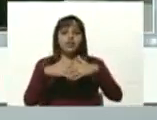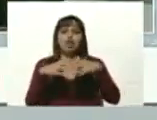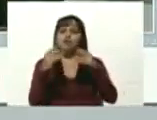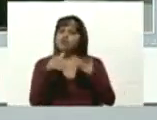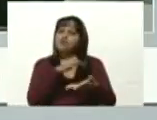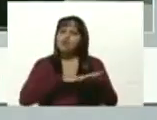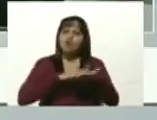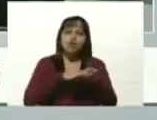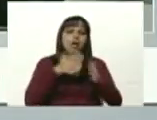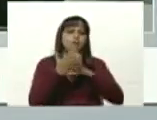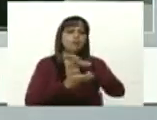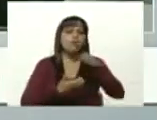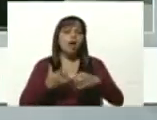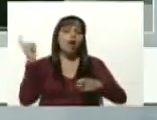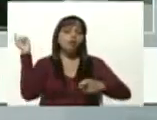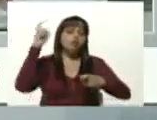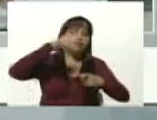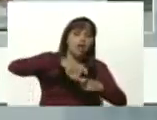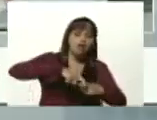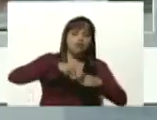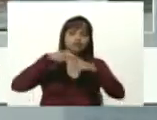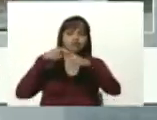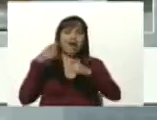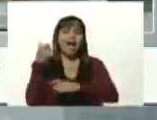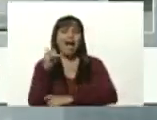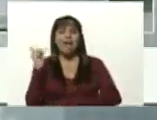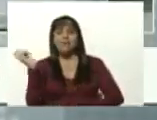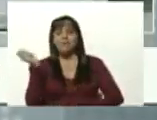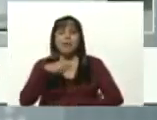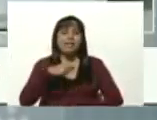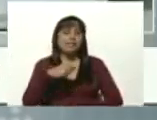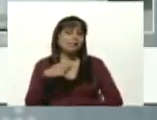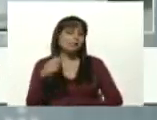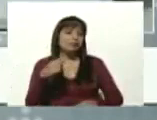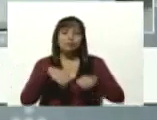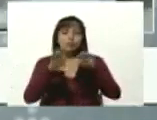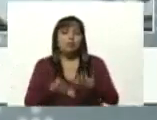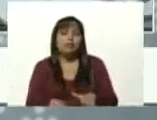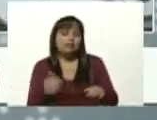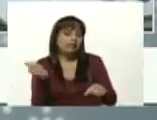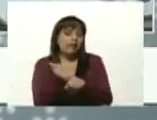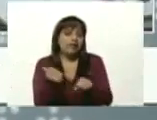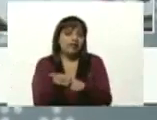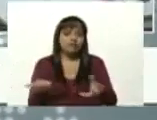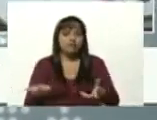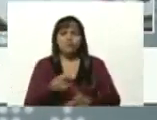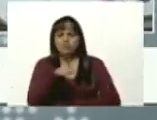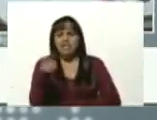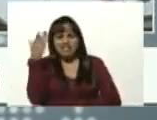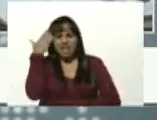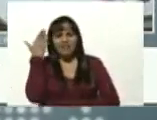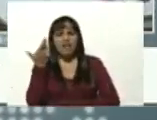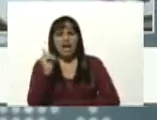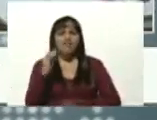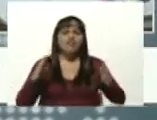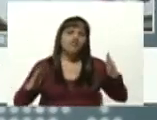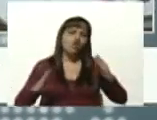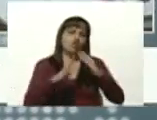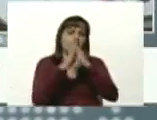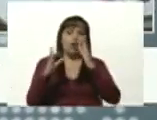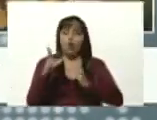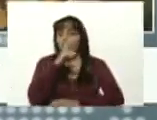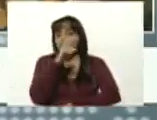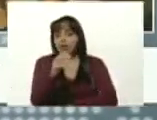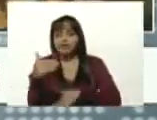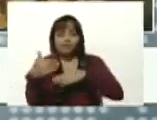un problema de una grúa que tenía meses parada porque ustedes saben que hay un bloqueo horrible criminal